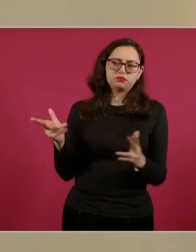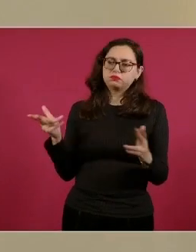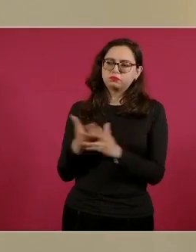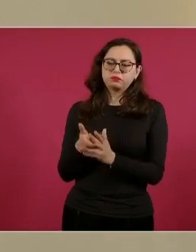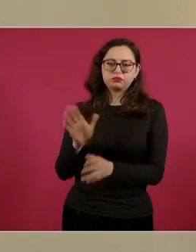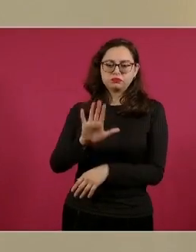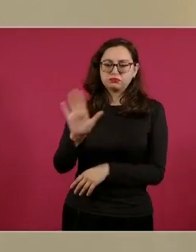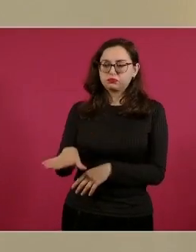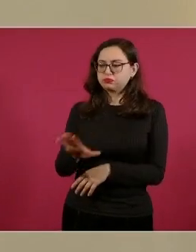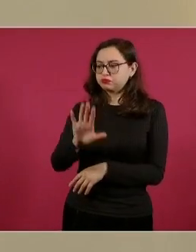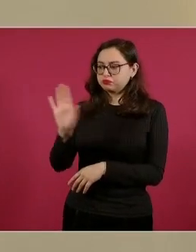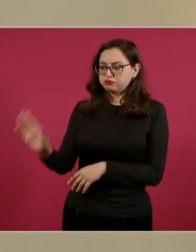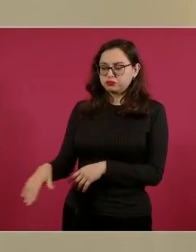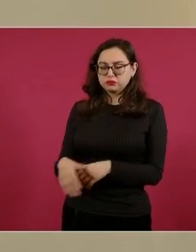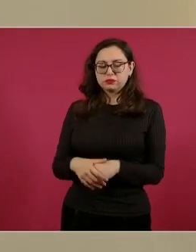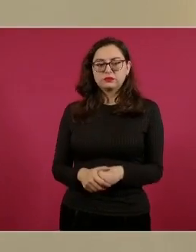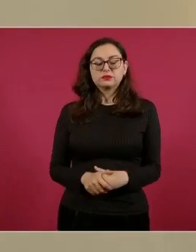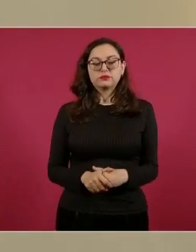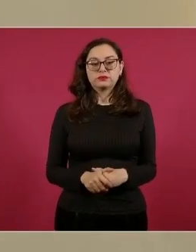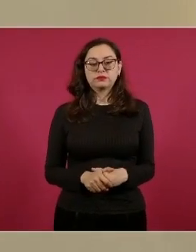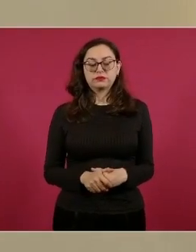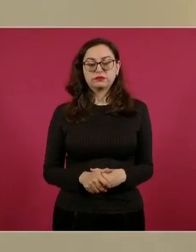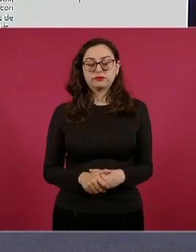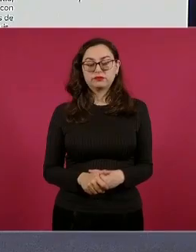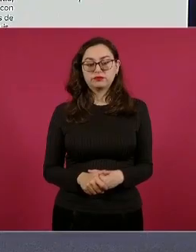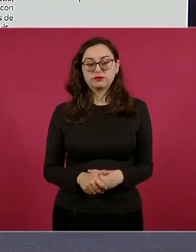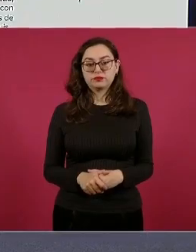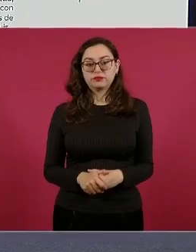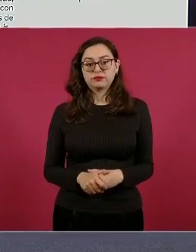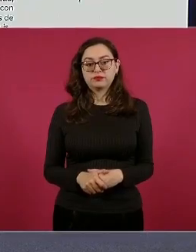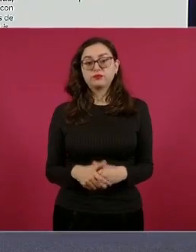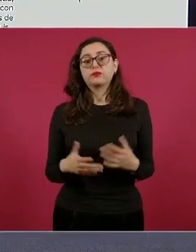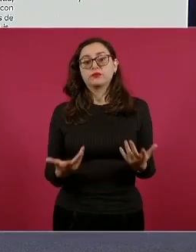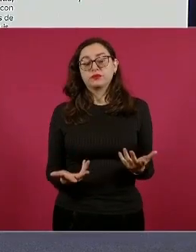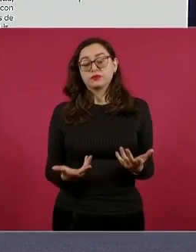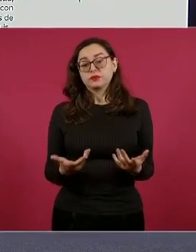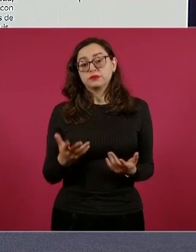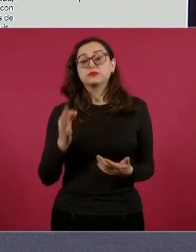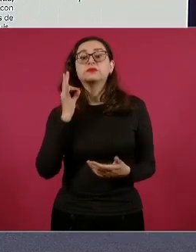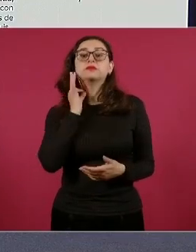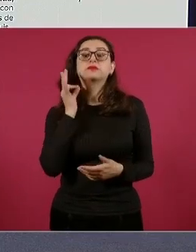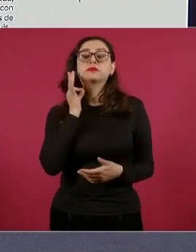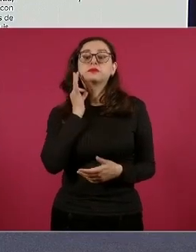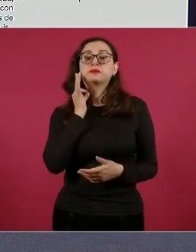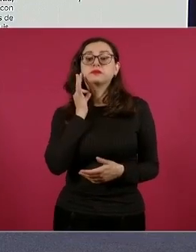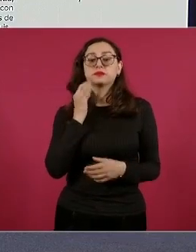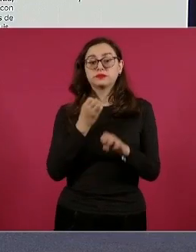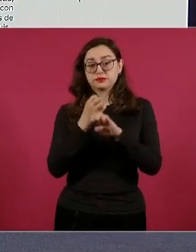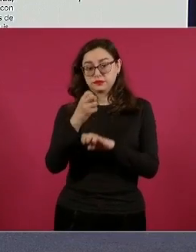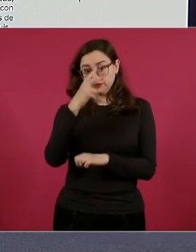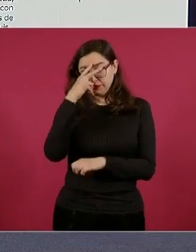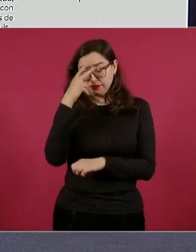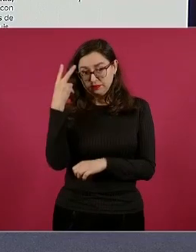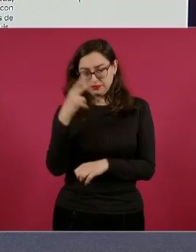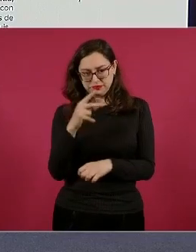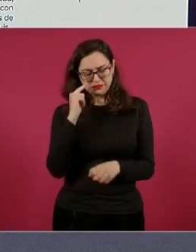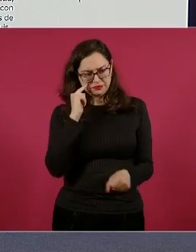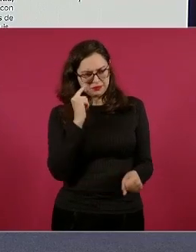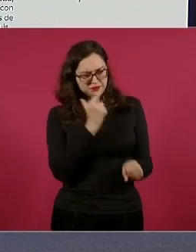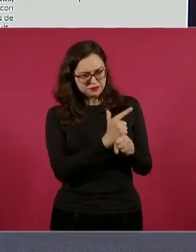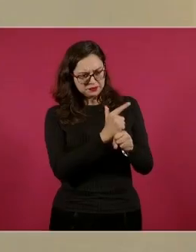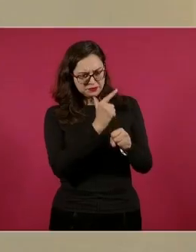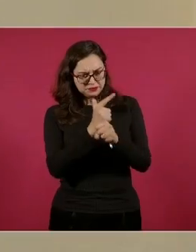provocándoles la muerte. Estas personas, la Fiscalía General de Justicia del Estado de México los identifica